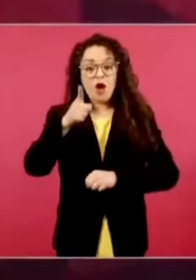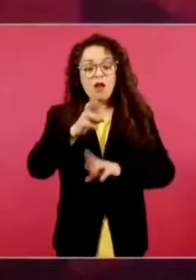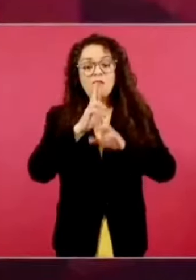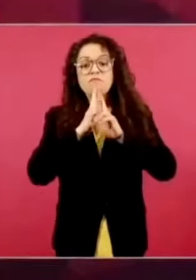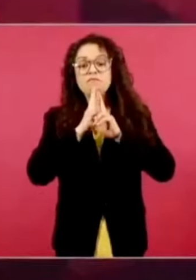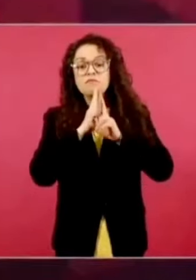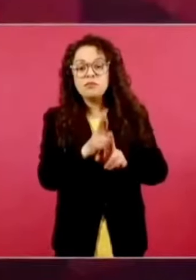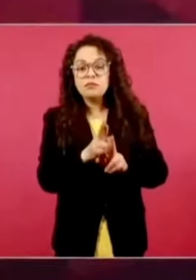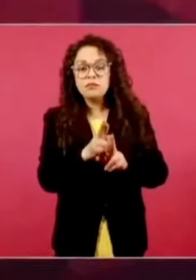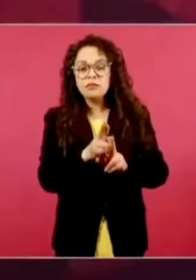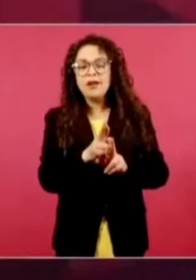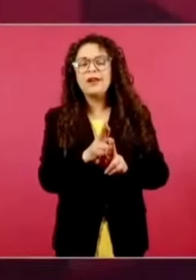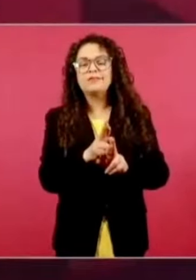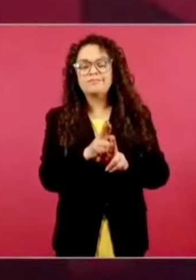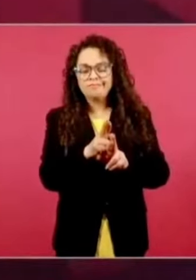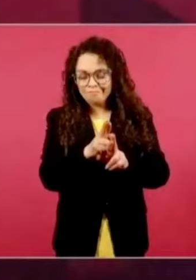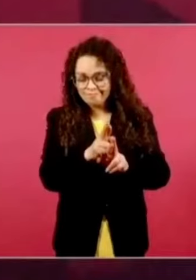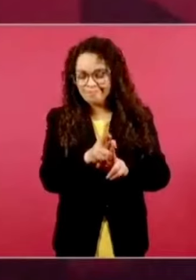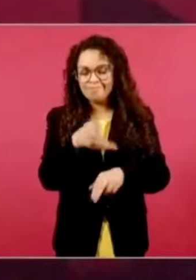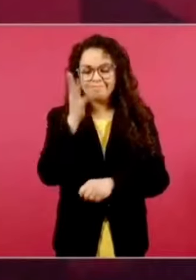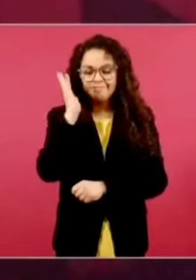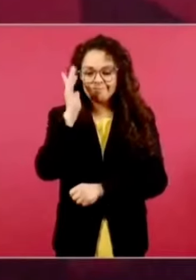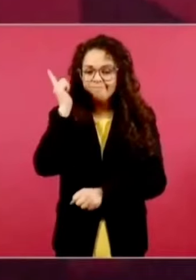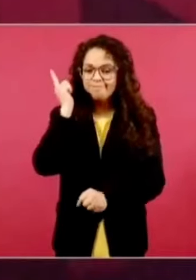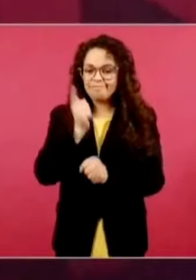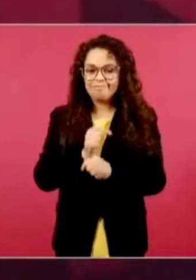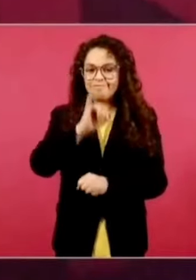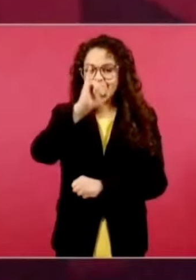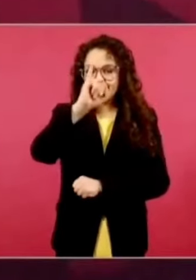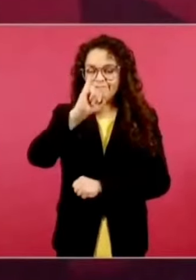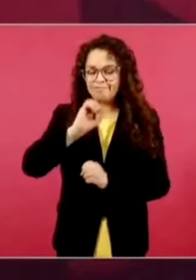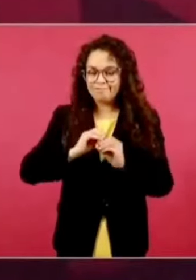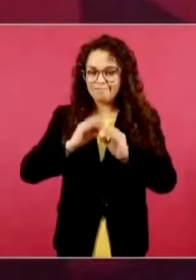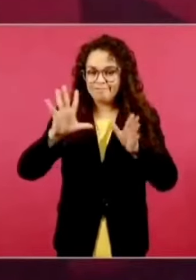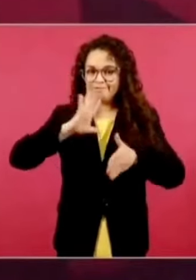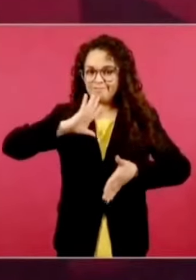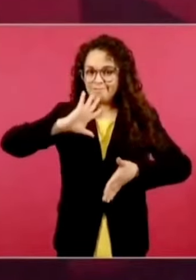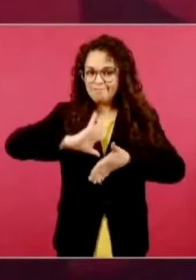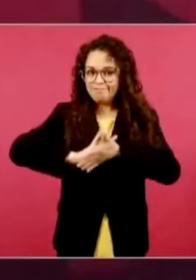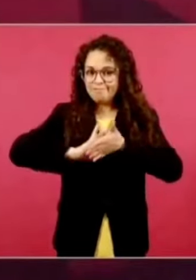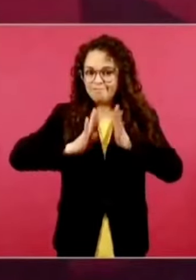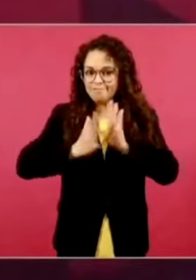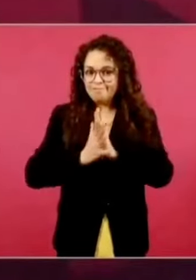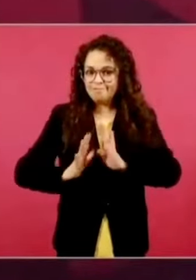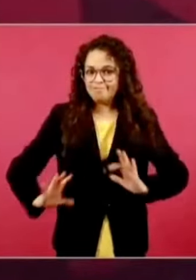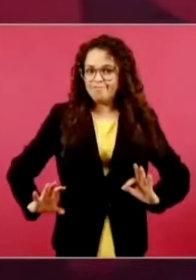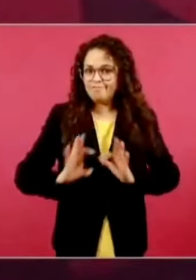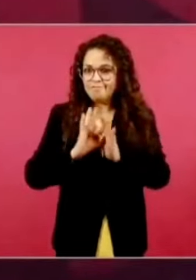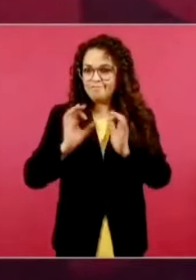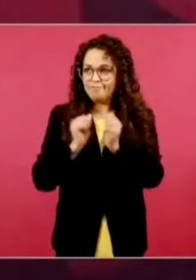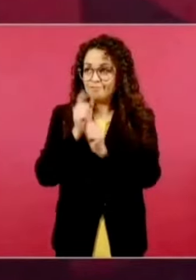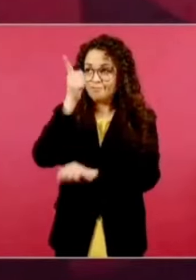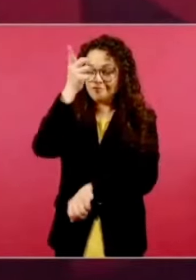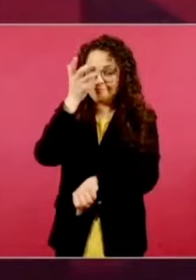exactamente que están vinculados al gobierno de Estados Unidos,